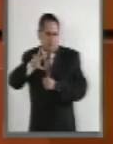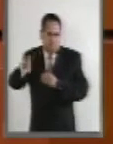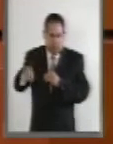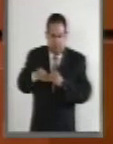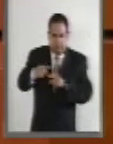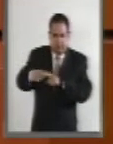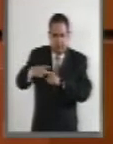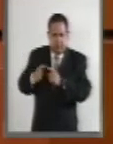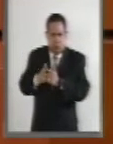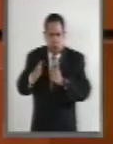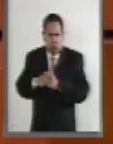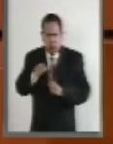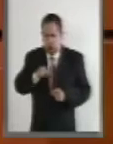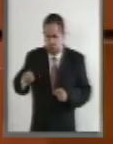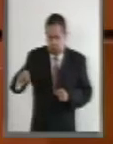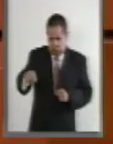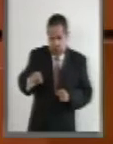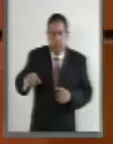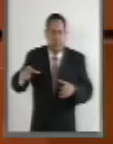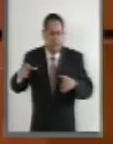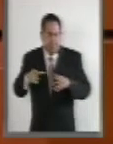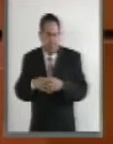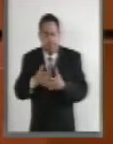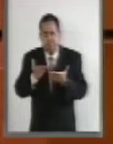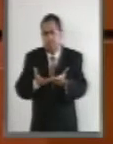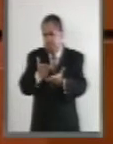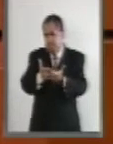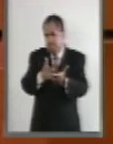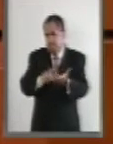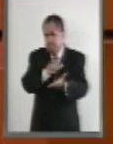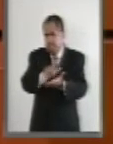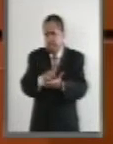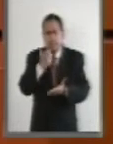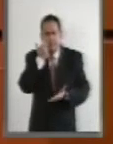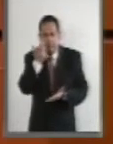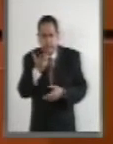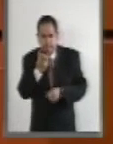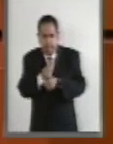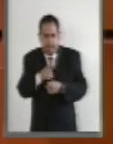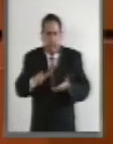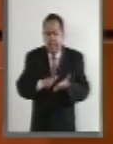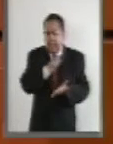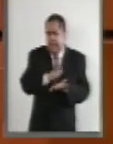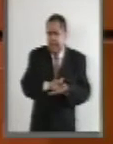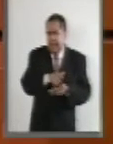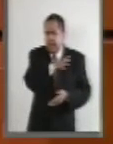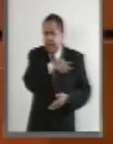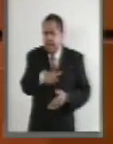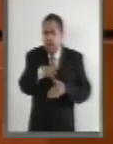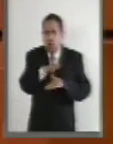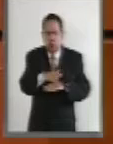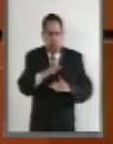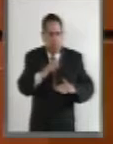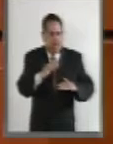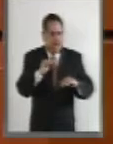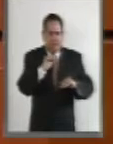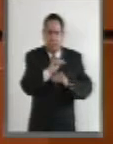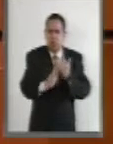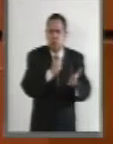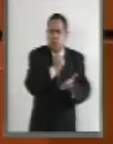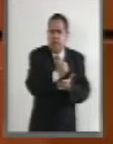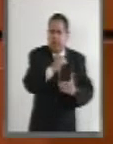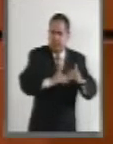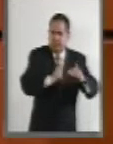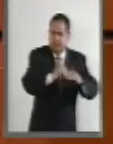diversos grupos parlamentarios, iniciativa con proyecto de decreto por el que se despide la Ley General de Asentamientos Humanos.